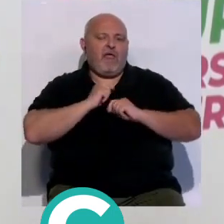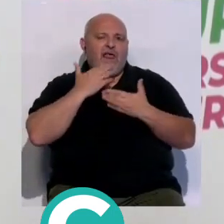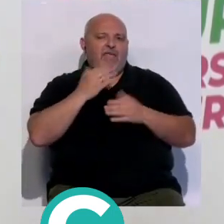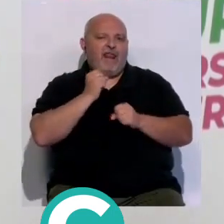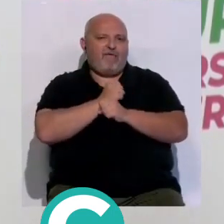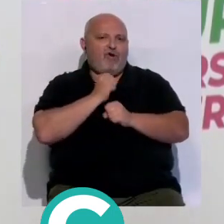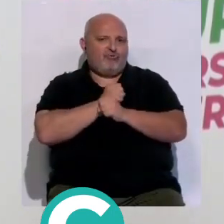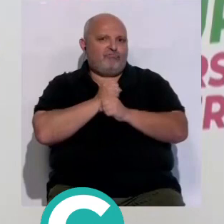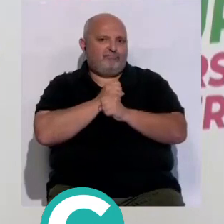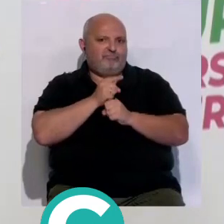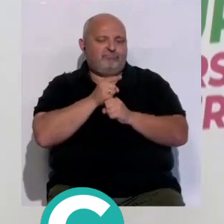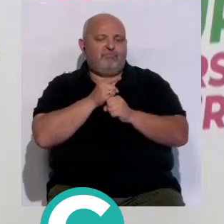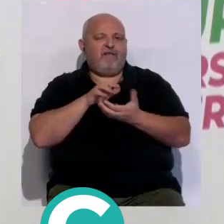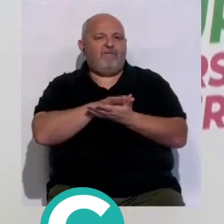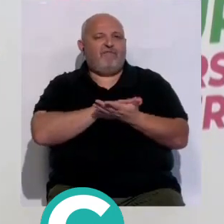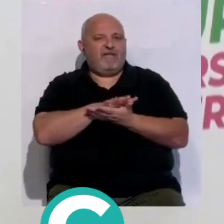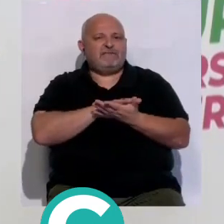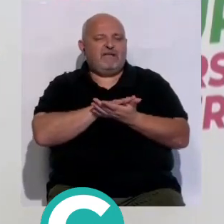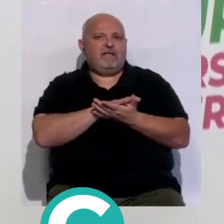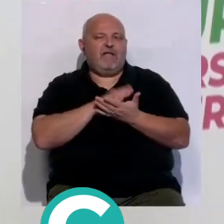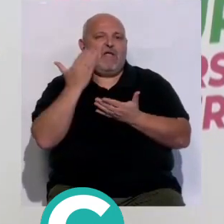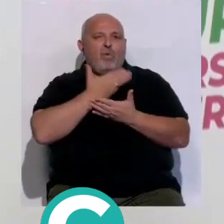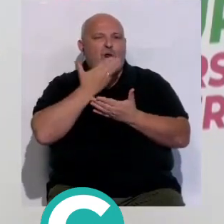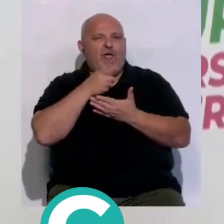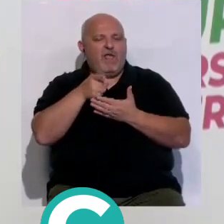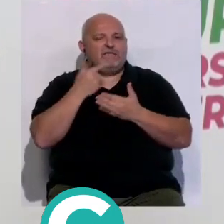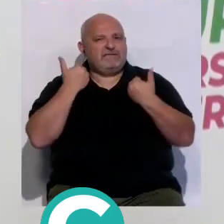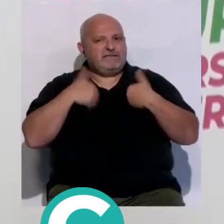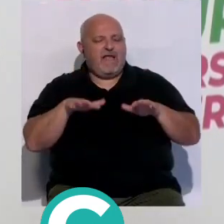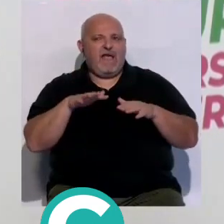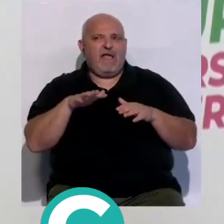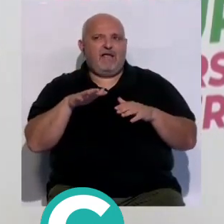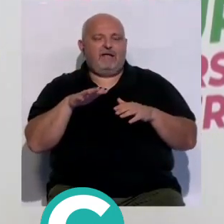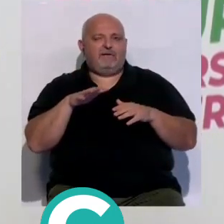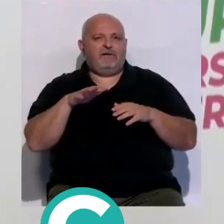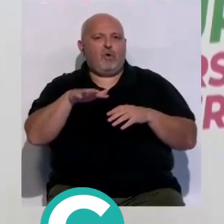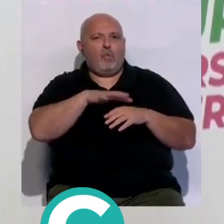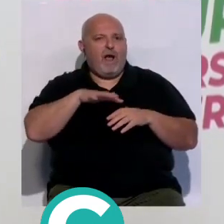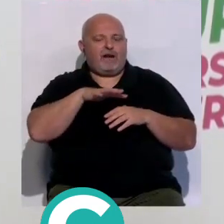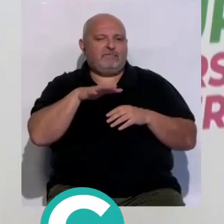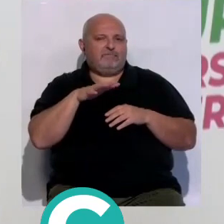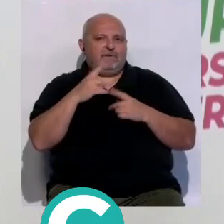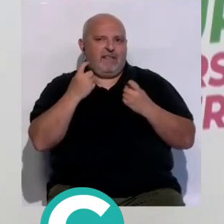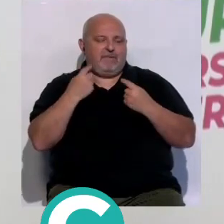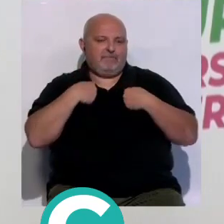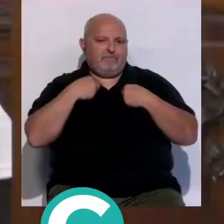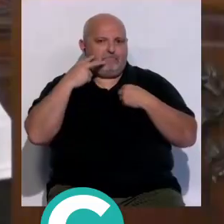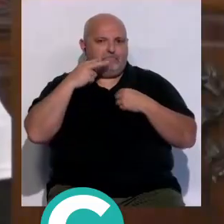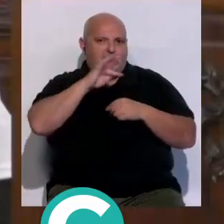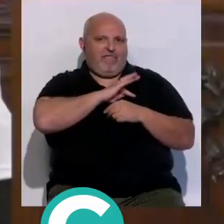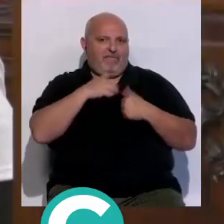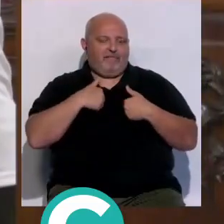que estamos haciendo porque desde la base desde la escuela ya se está dando el lugar que creo que nosotras merecemos